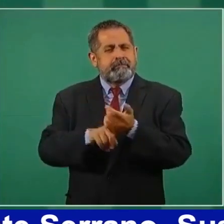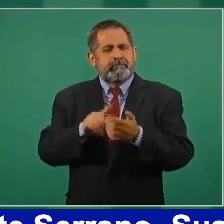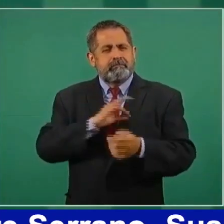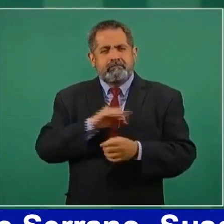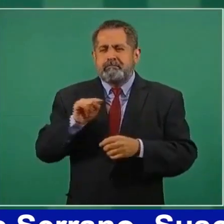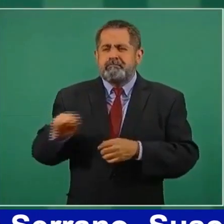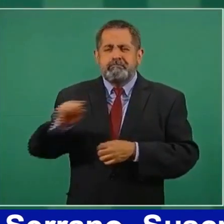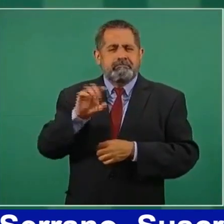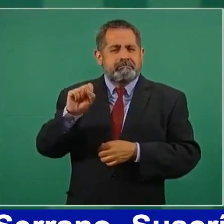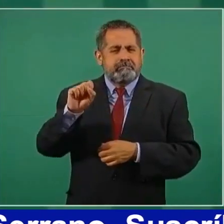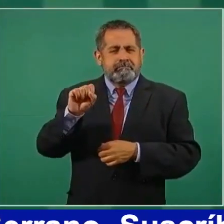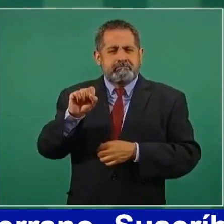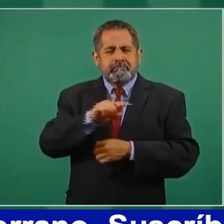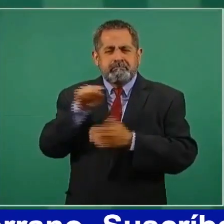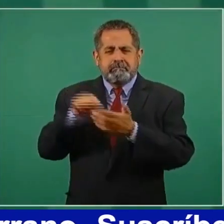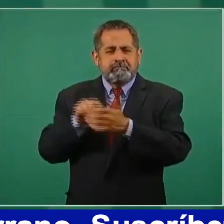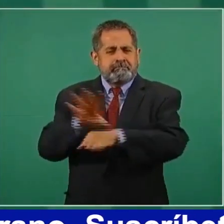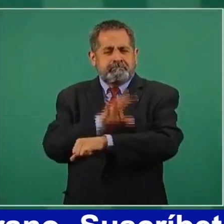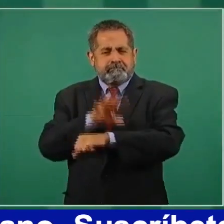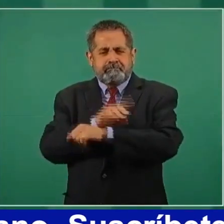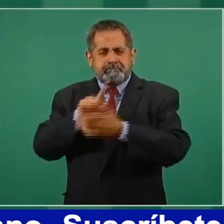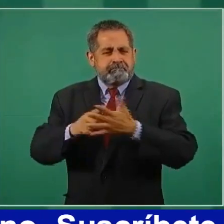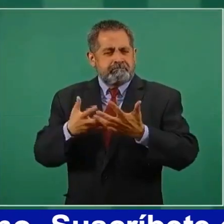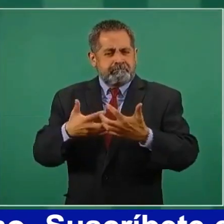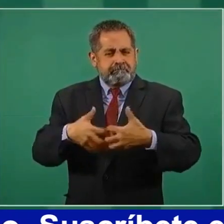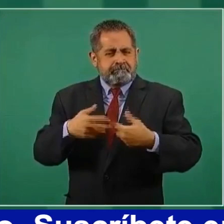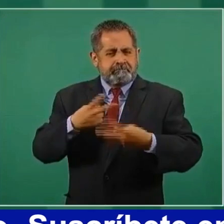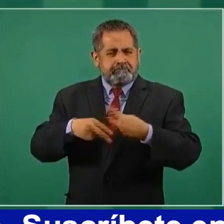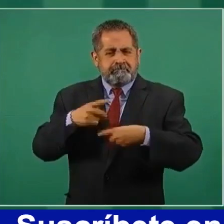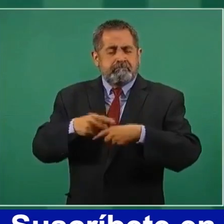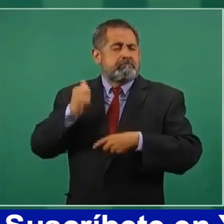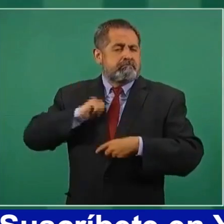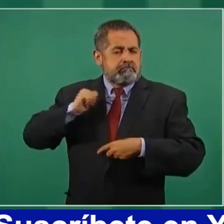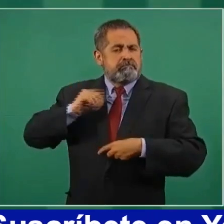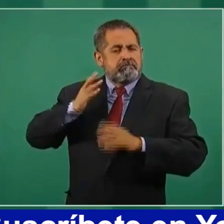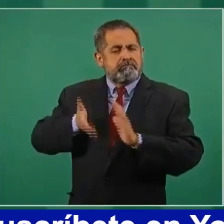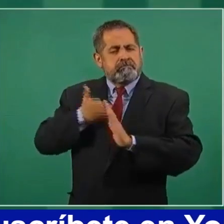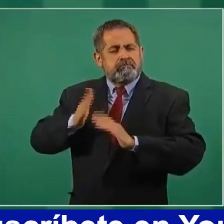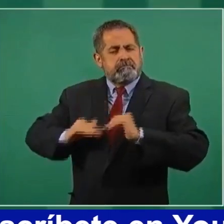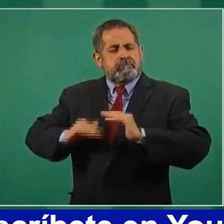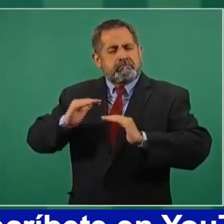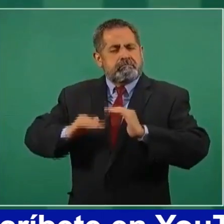quieren saber